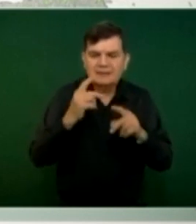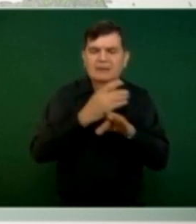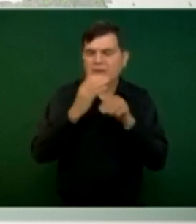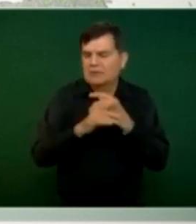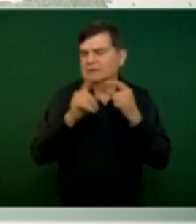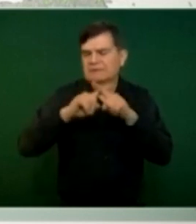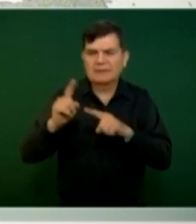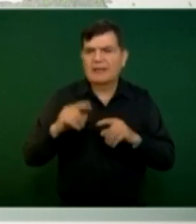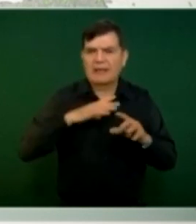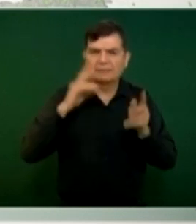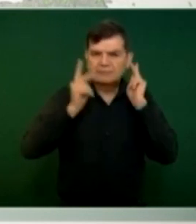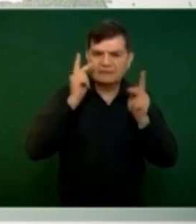unidades de medicina familiar del Seguro Social.